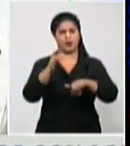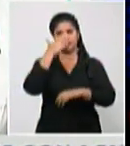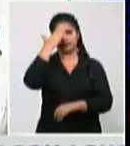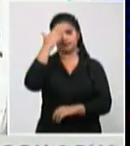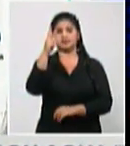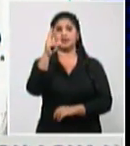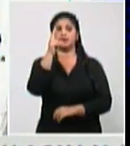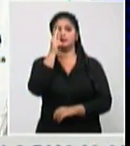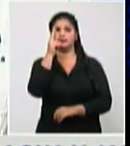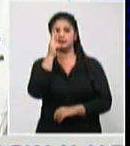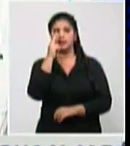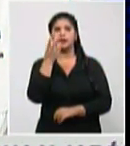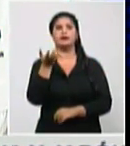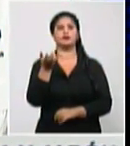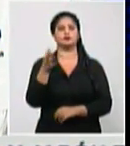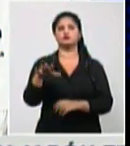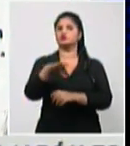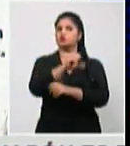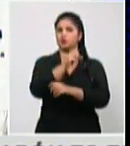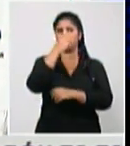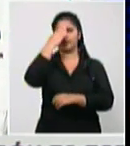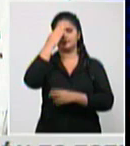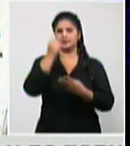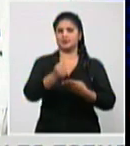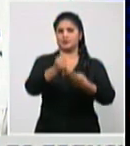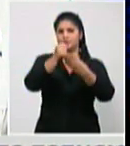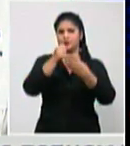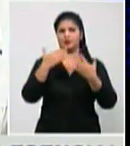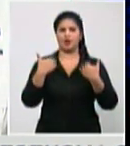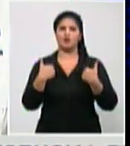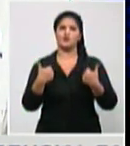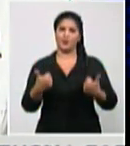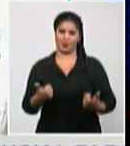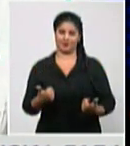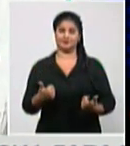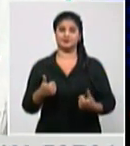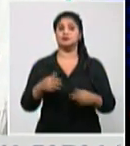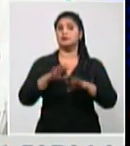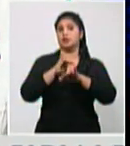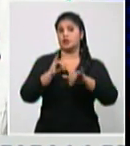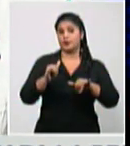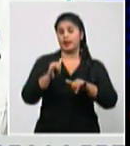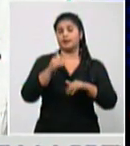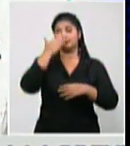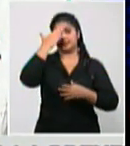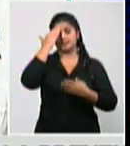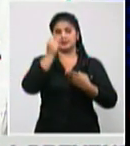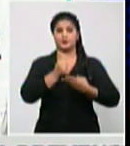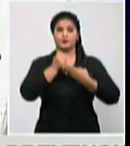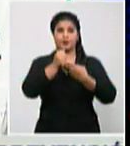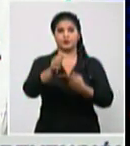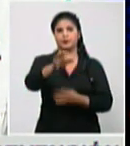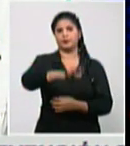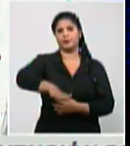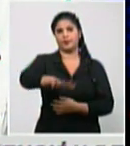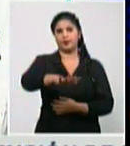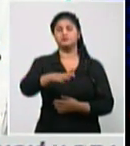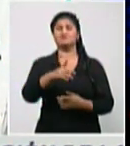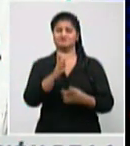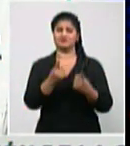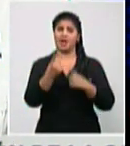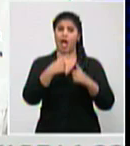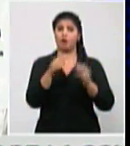negar y la participación popular también no todo lo que uno quisiera pero en Cuba se han